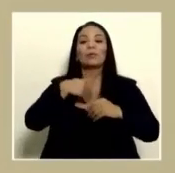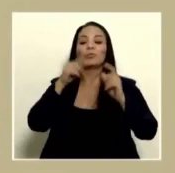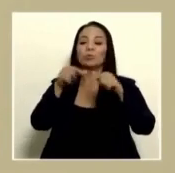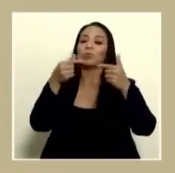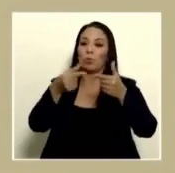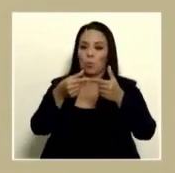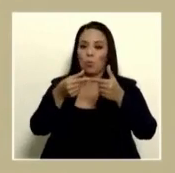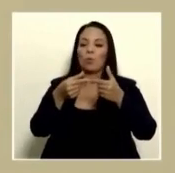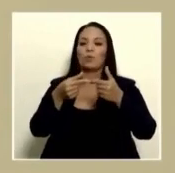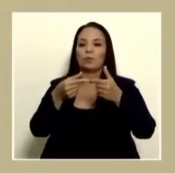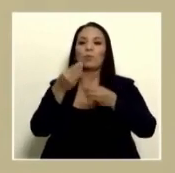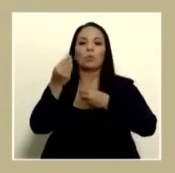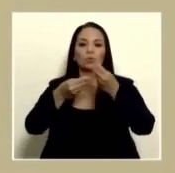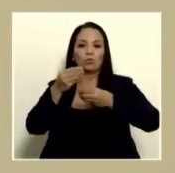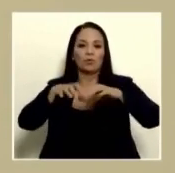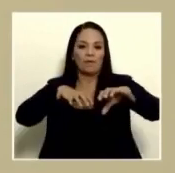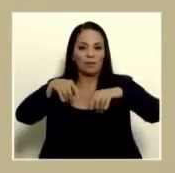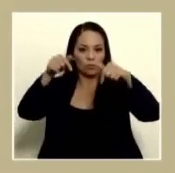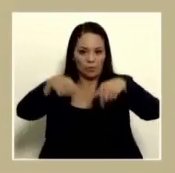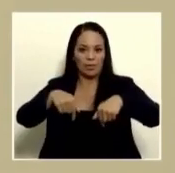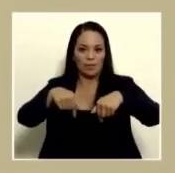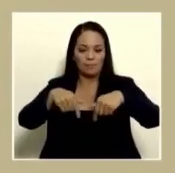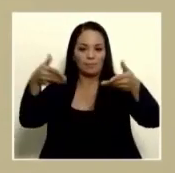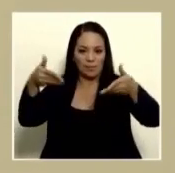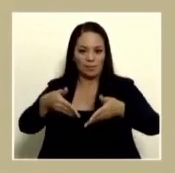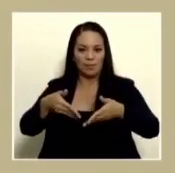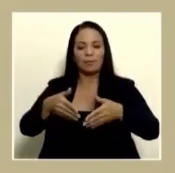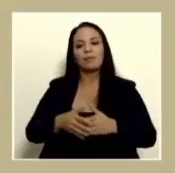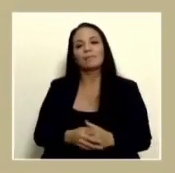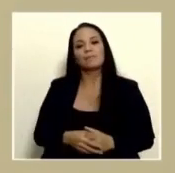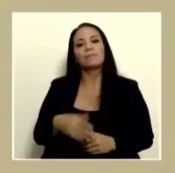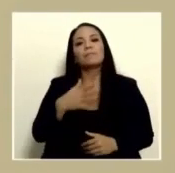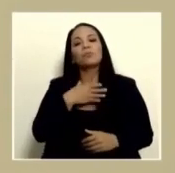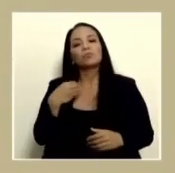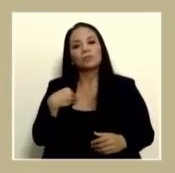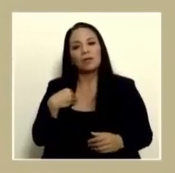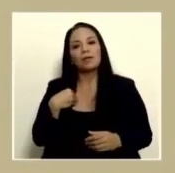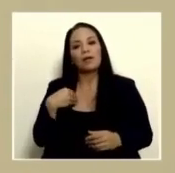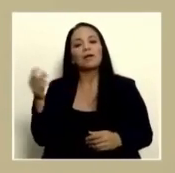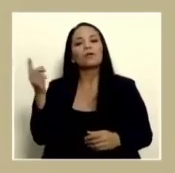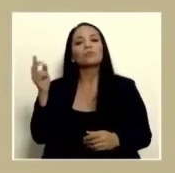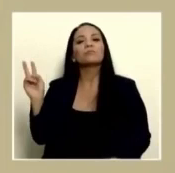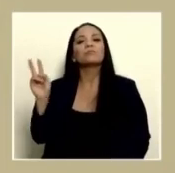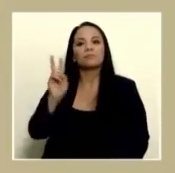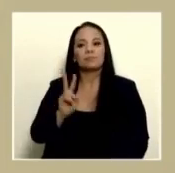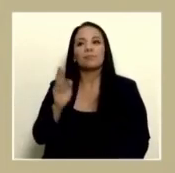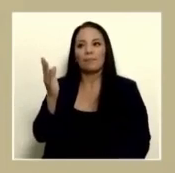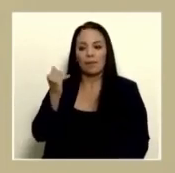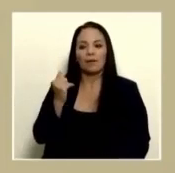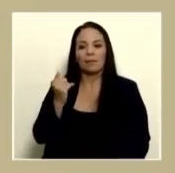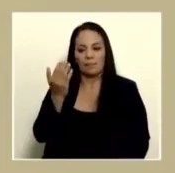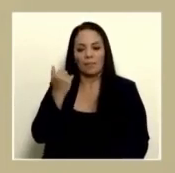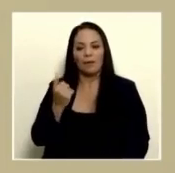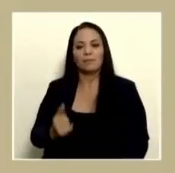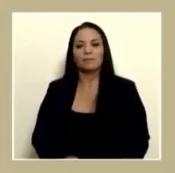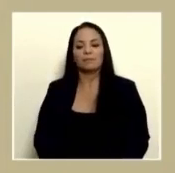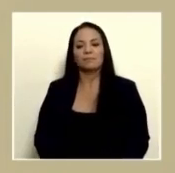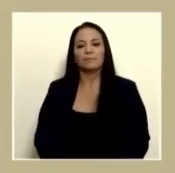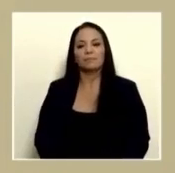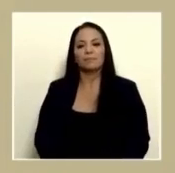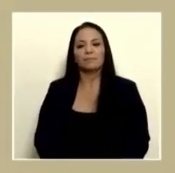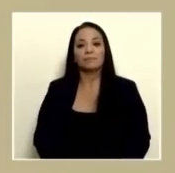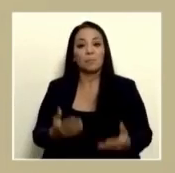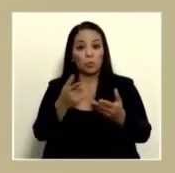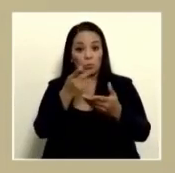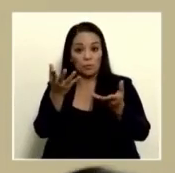Producción de Eventos ¿verdad? aquí a mí me gustaría que ellos vinieran venga si quieren venir